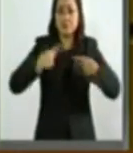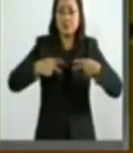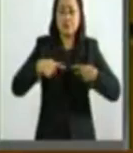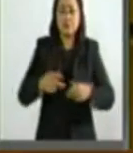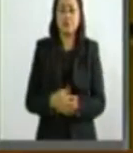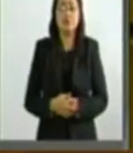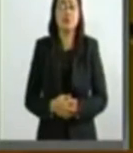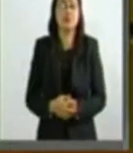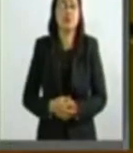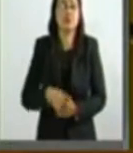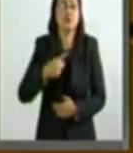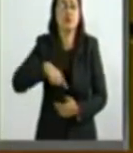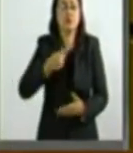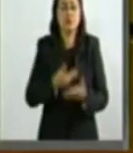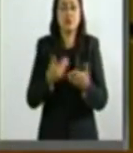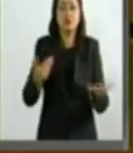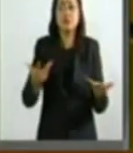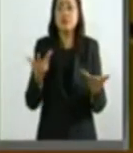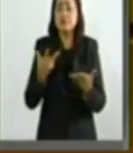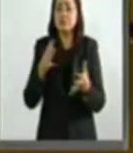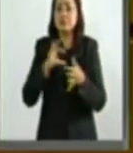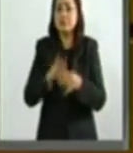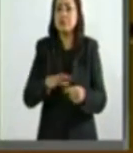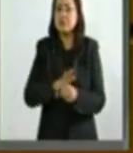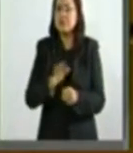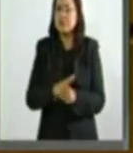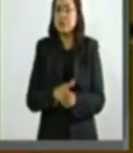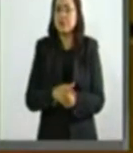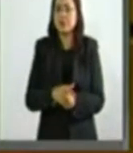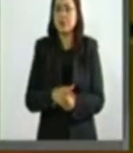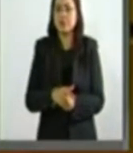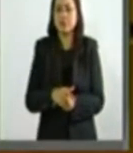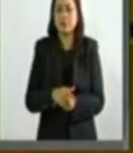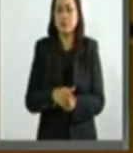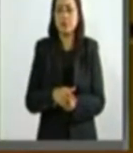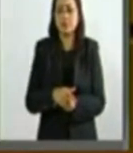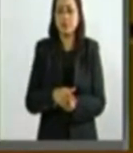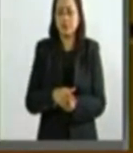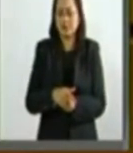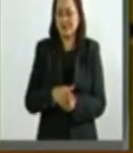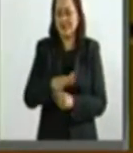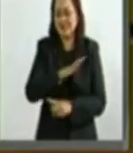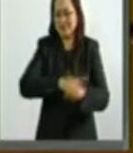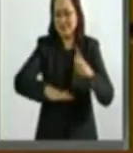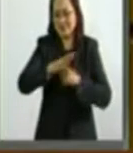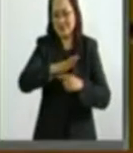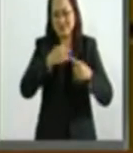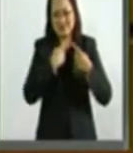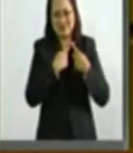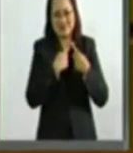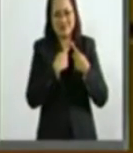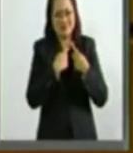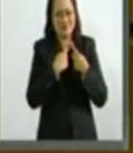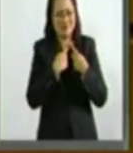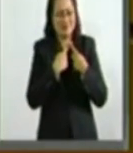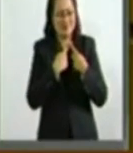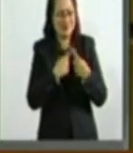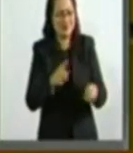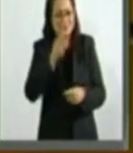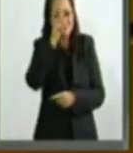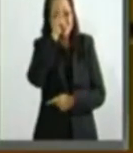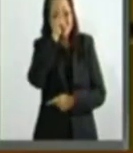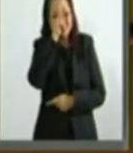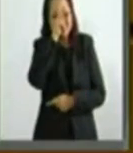Estamos viviendo, compañeros y compañeras, una realidad con el endurecimiento